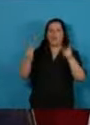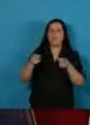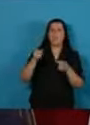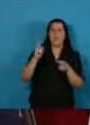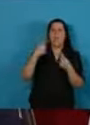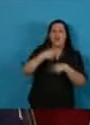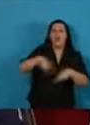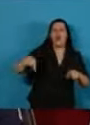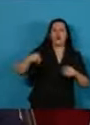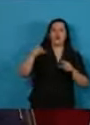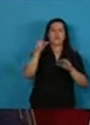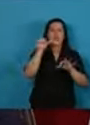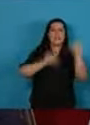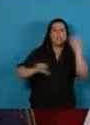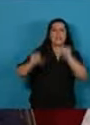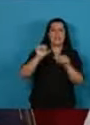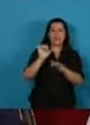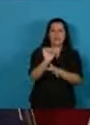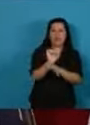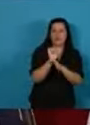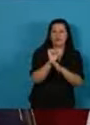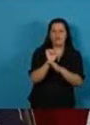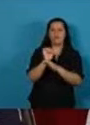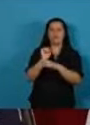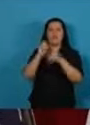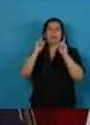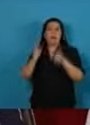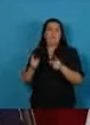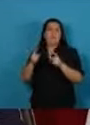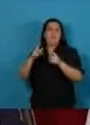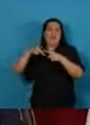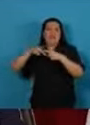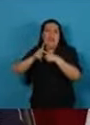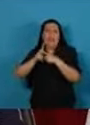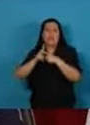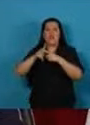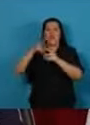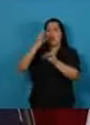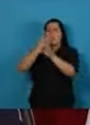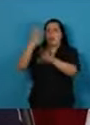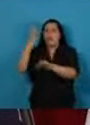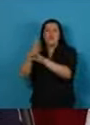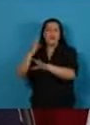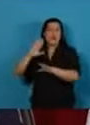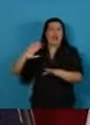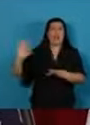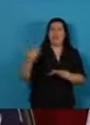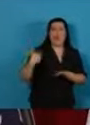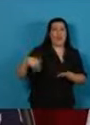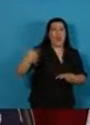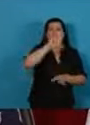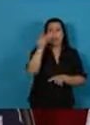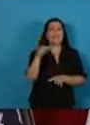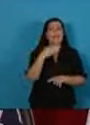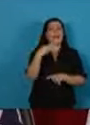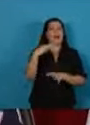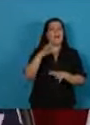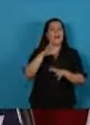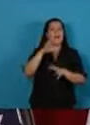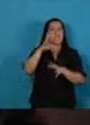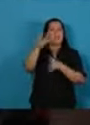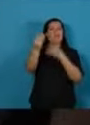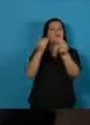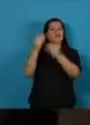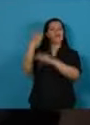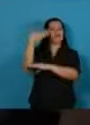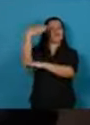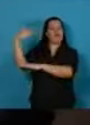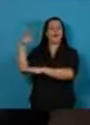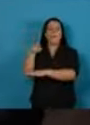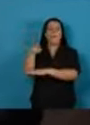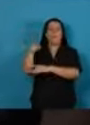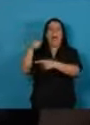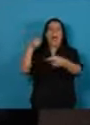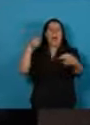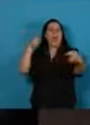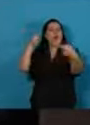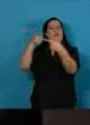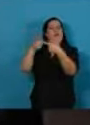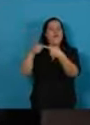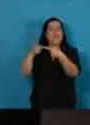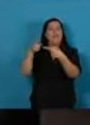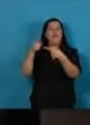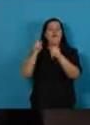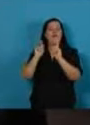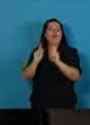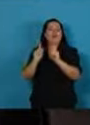creativa, con el concurso de técnicos y profesionales de toda la Argentina que puedan inspirar la construcción de rumbos diferentes.